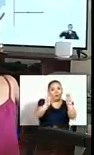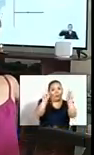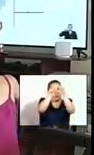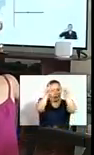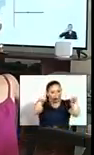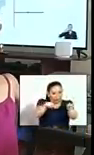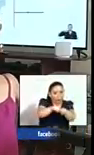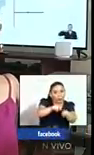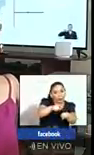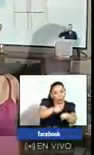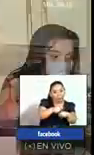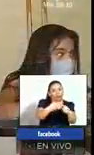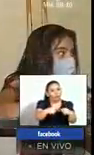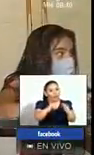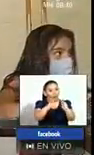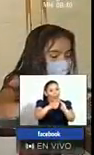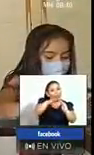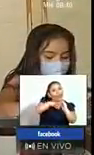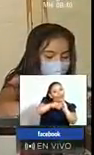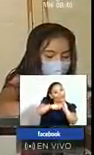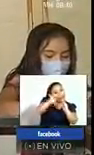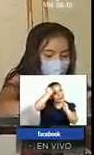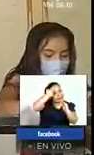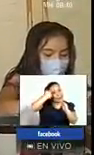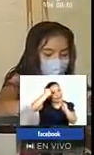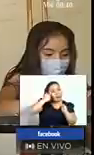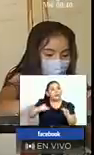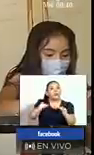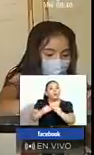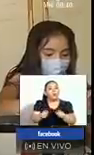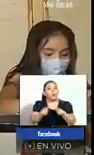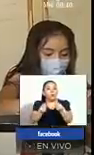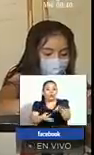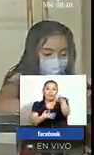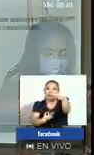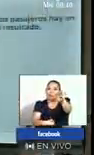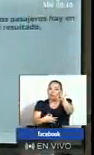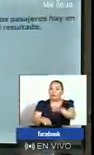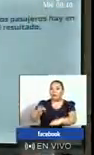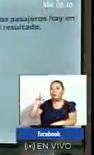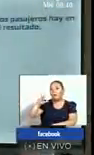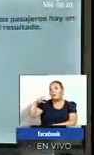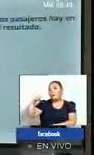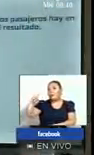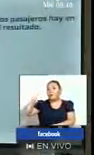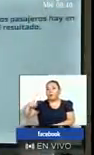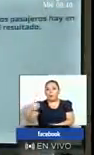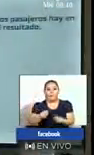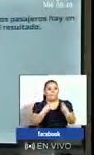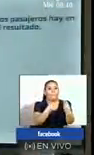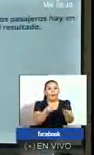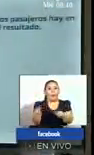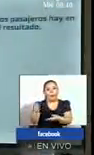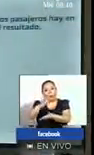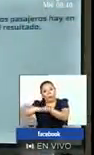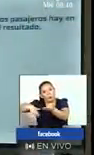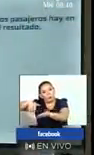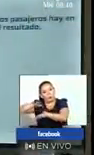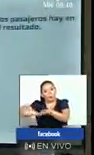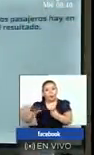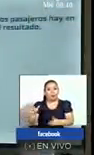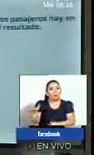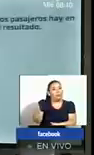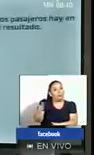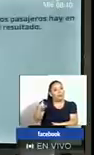educativa Aprendamos en Casa y la entrega de 300 mil guías impresas a estudiantes. A la fecha, más de un